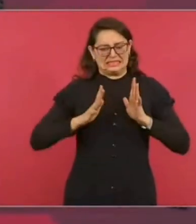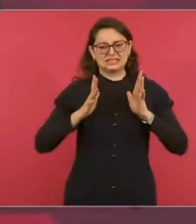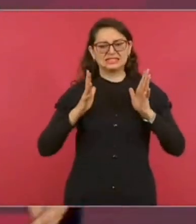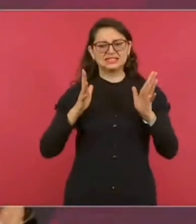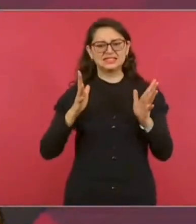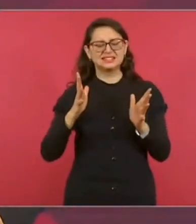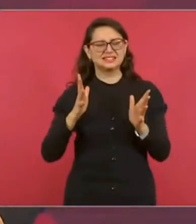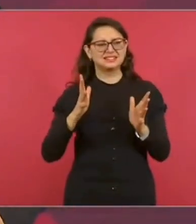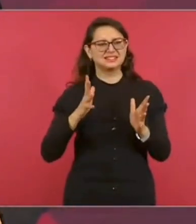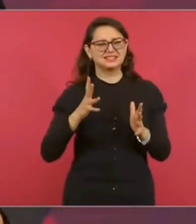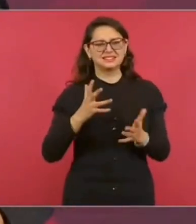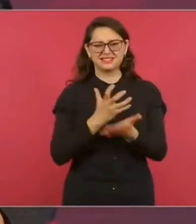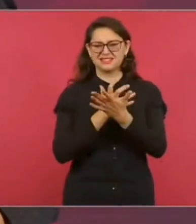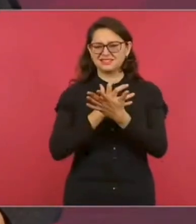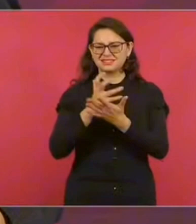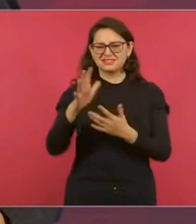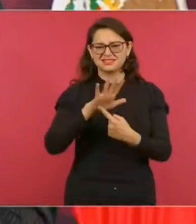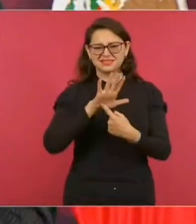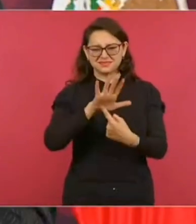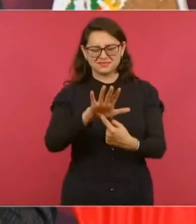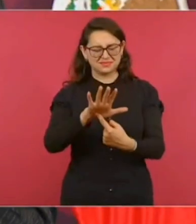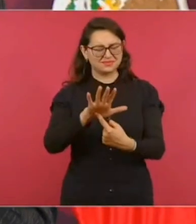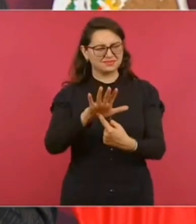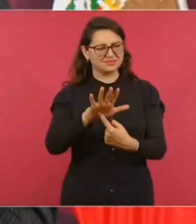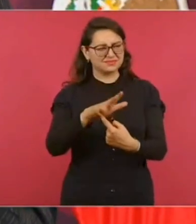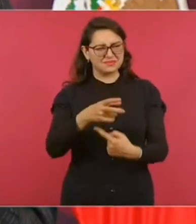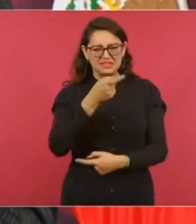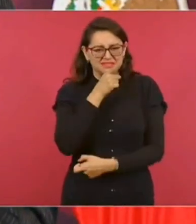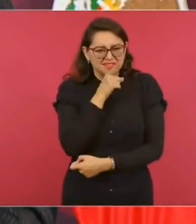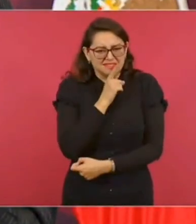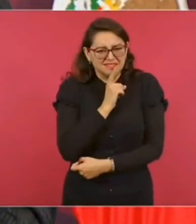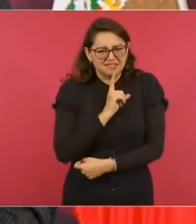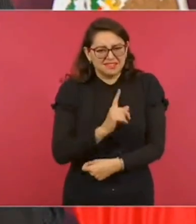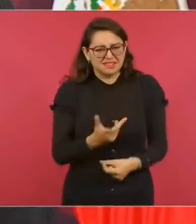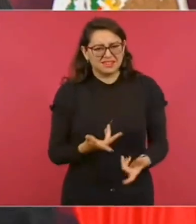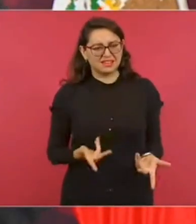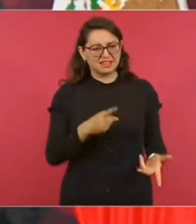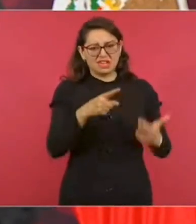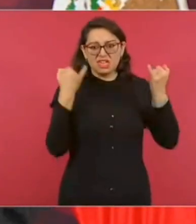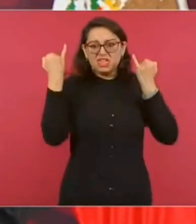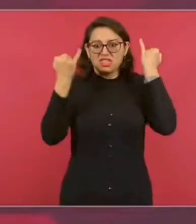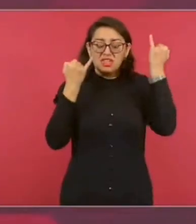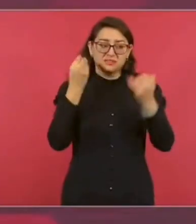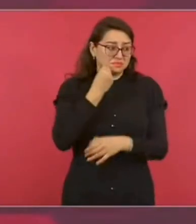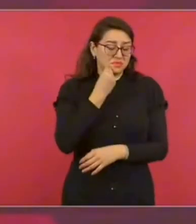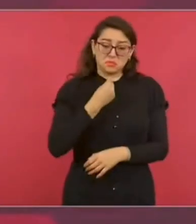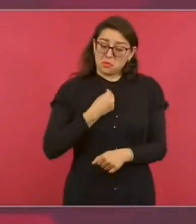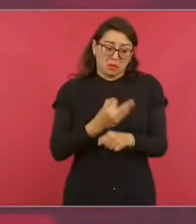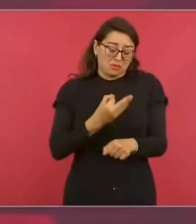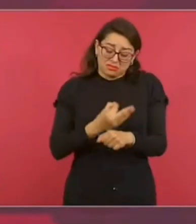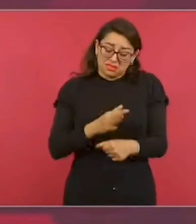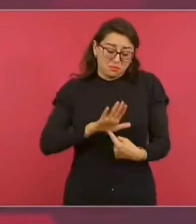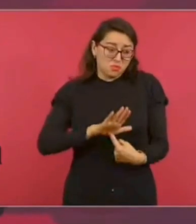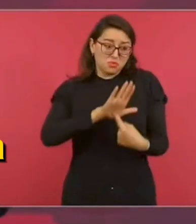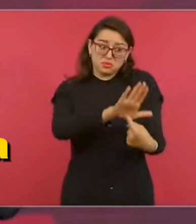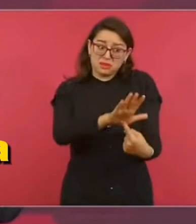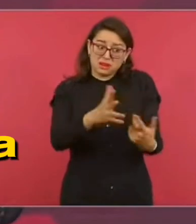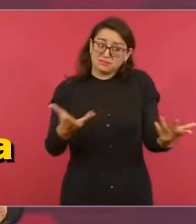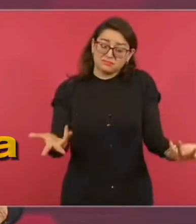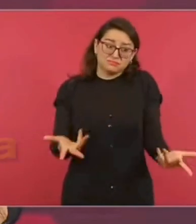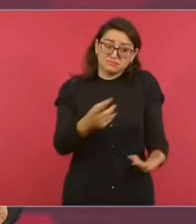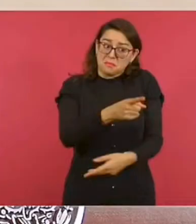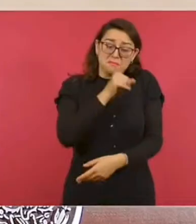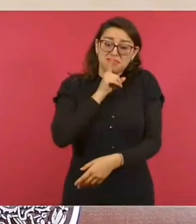tenemos que darlo a conocer, porque sólo así te toma